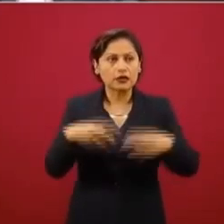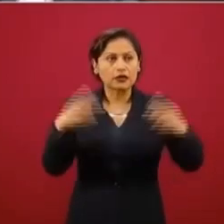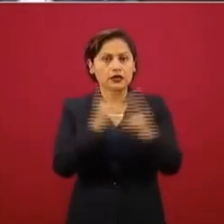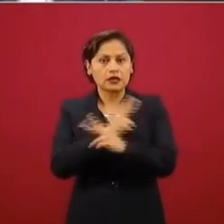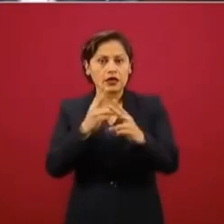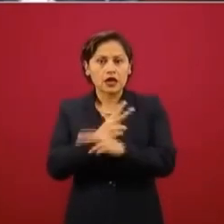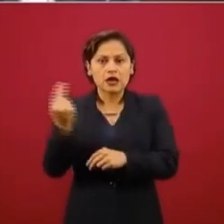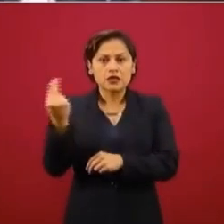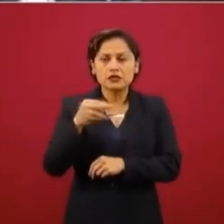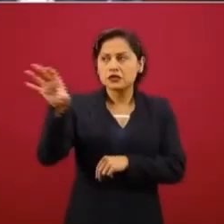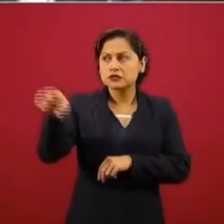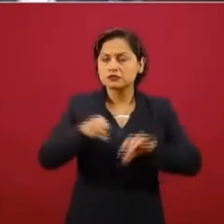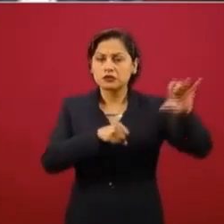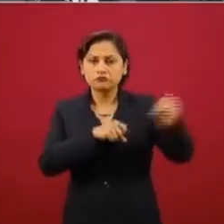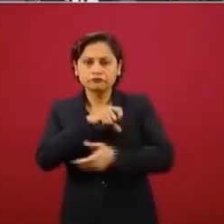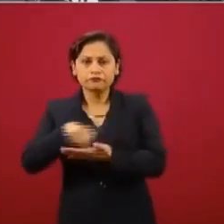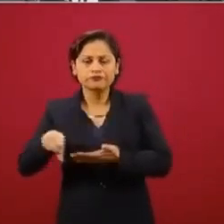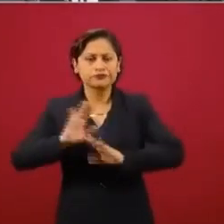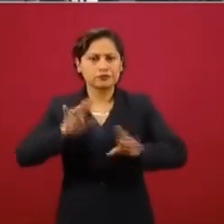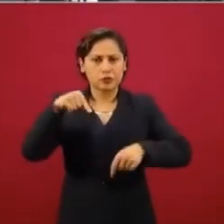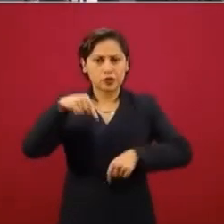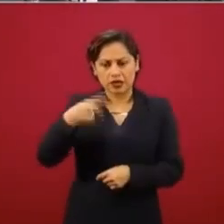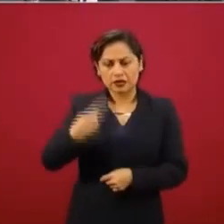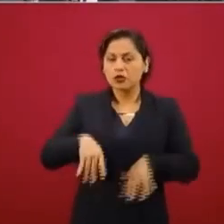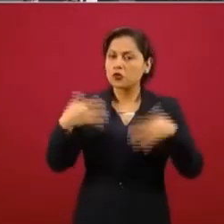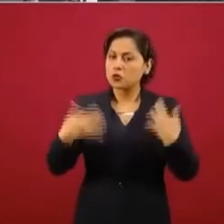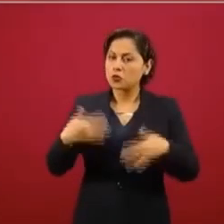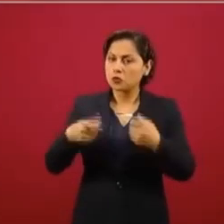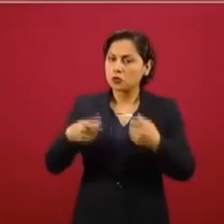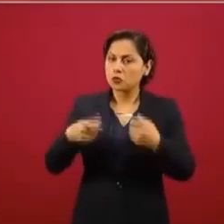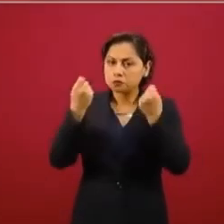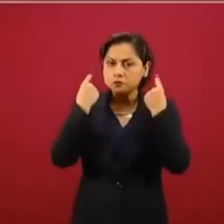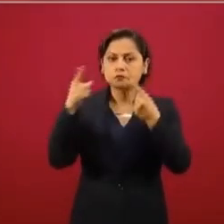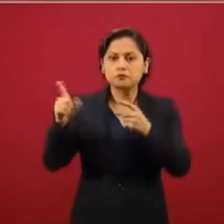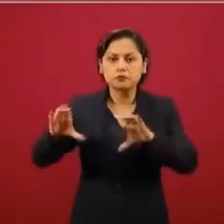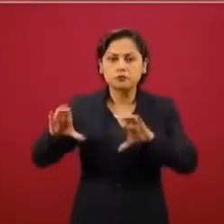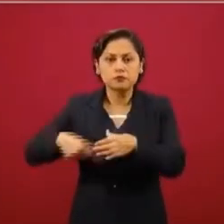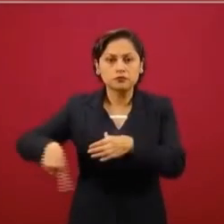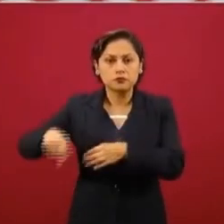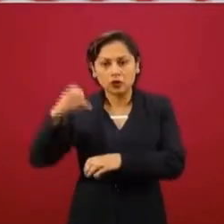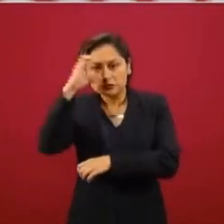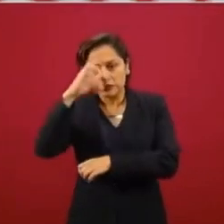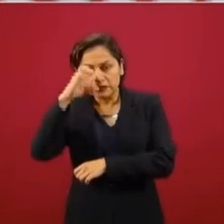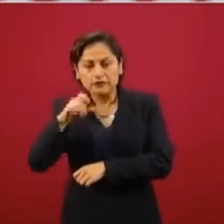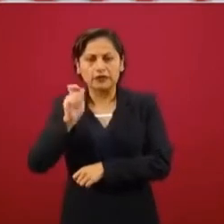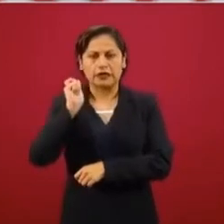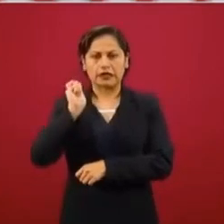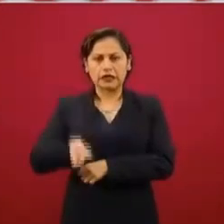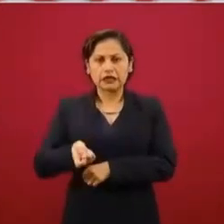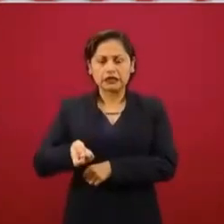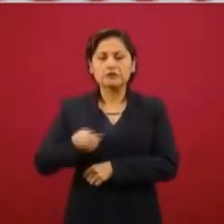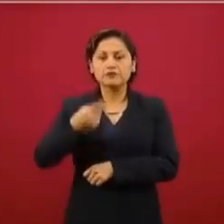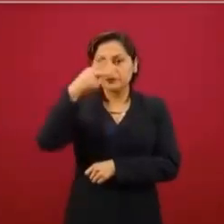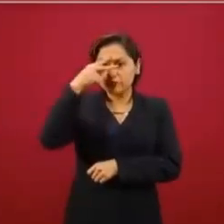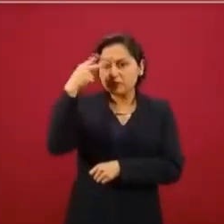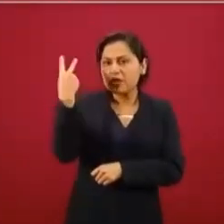científica empresarial y significa que México puede, sabe y está llevando a